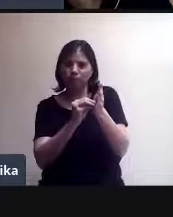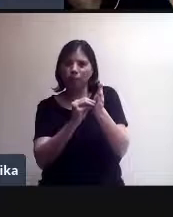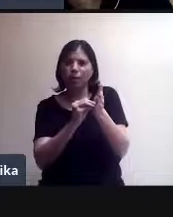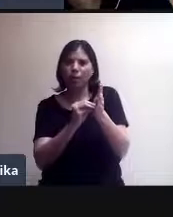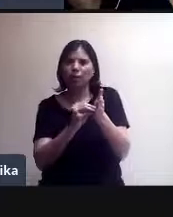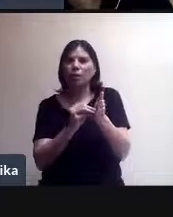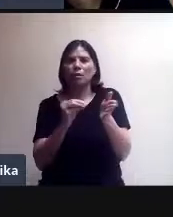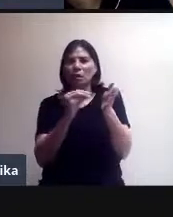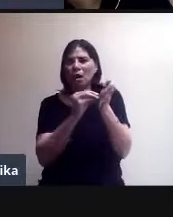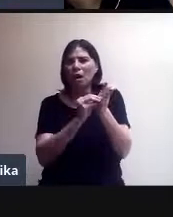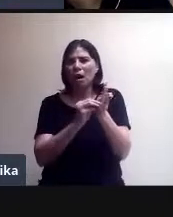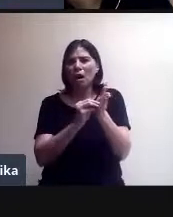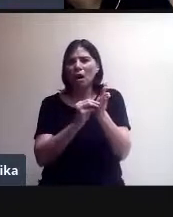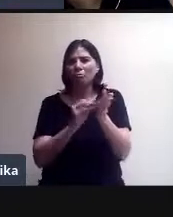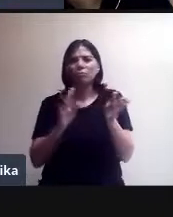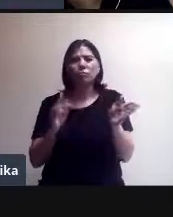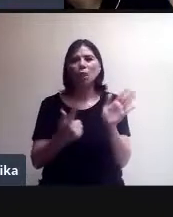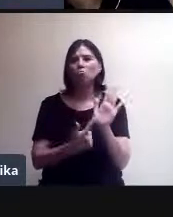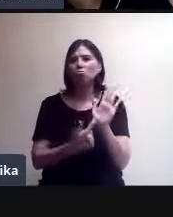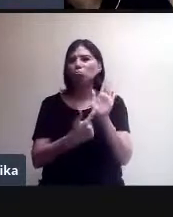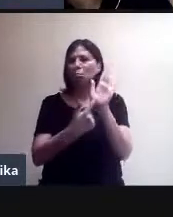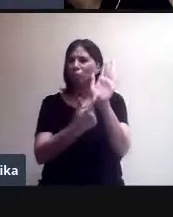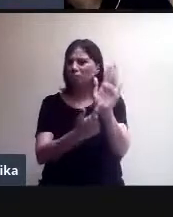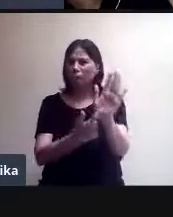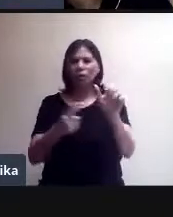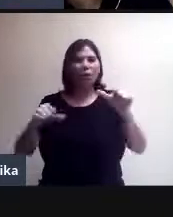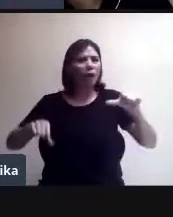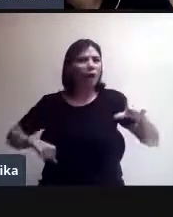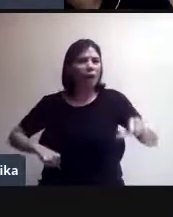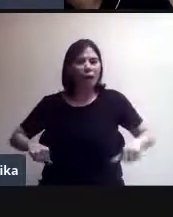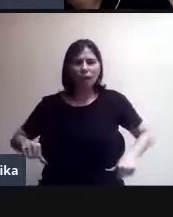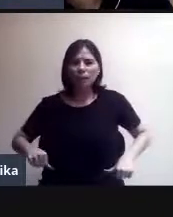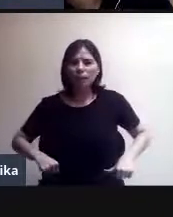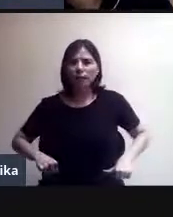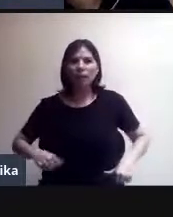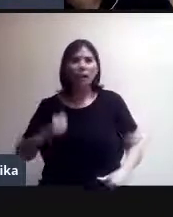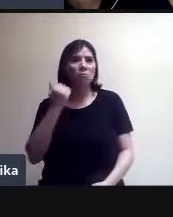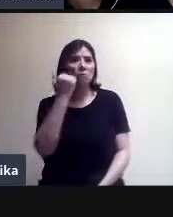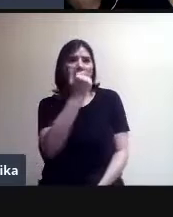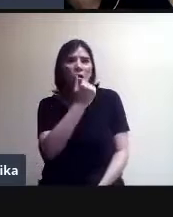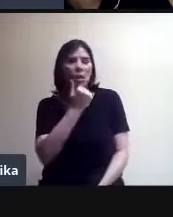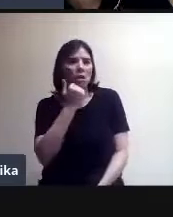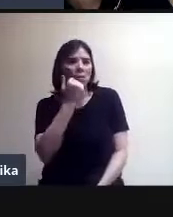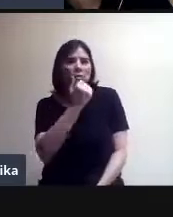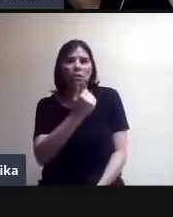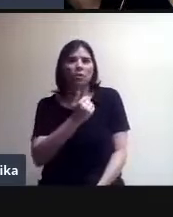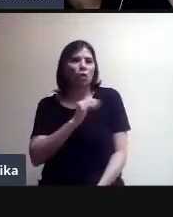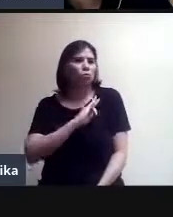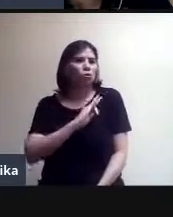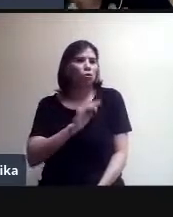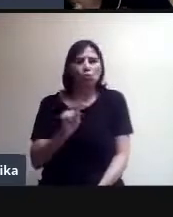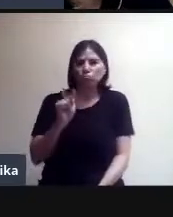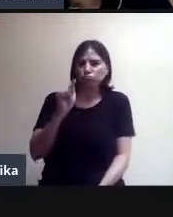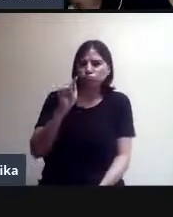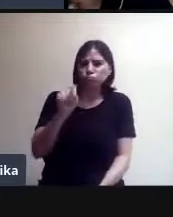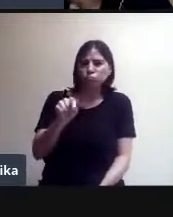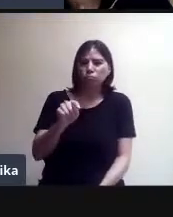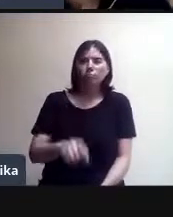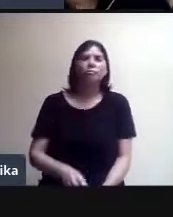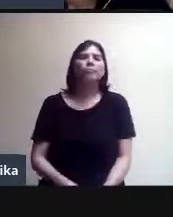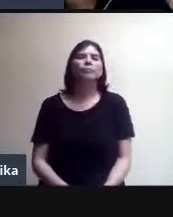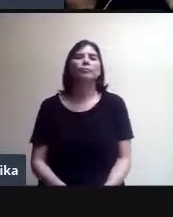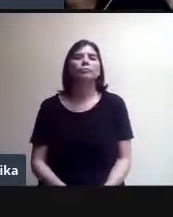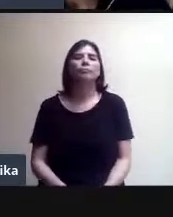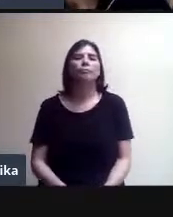queda pegado y entonces publico la actividad y los alumnos simplemente tienen que dar clic aquí para conectarse a la videollamada